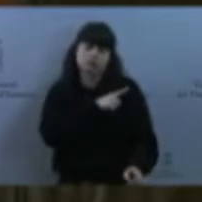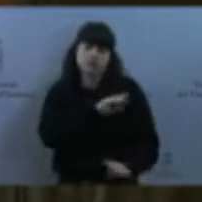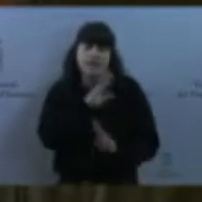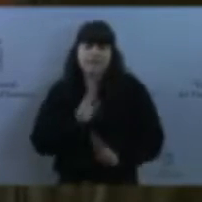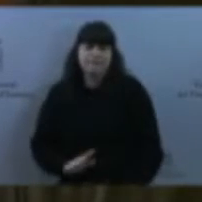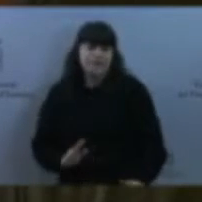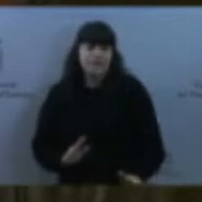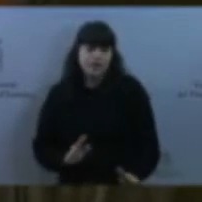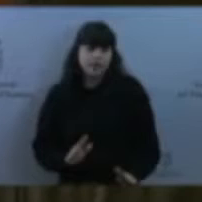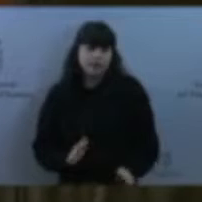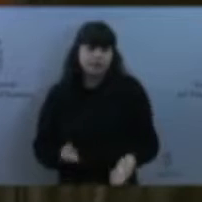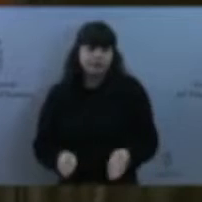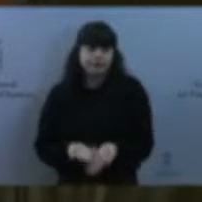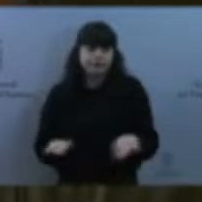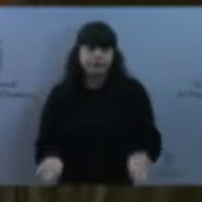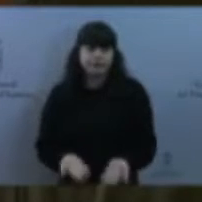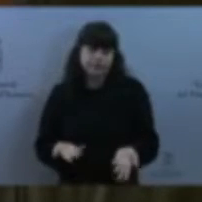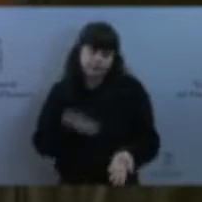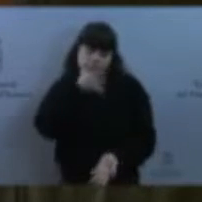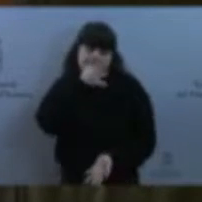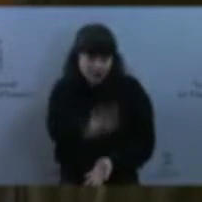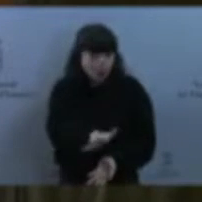que tuvo una repercusión penal.